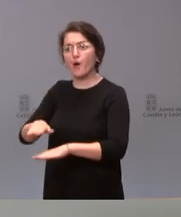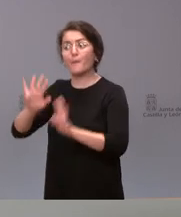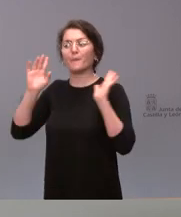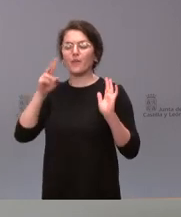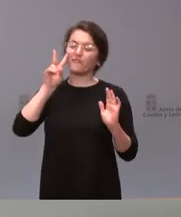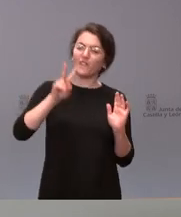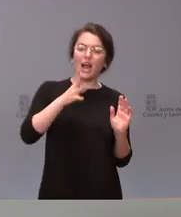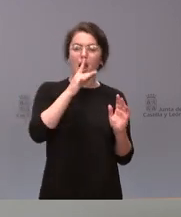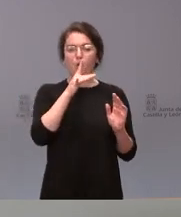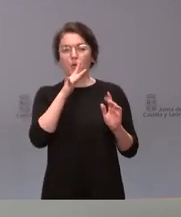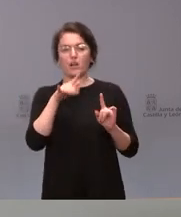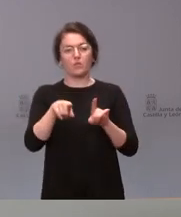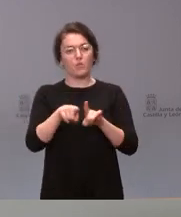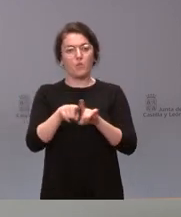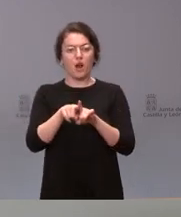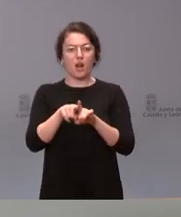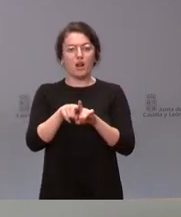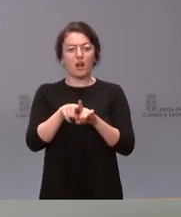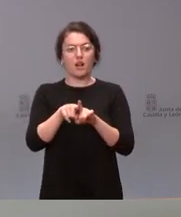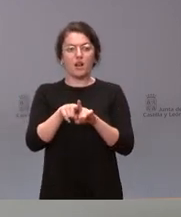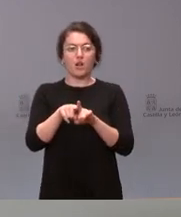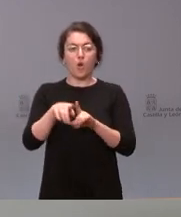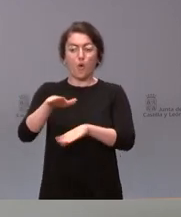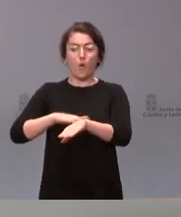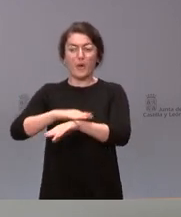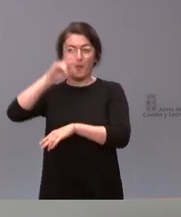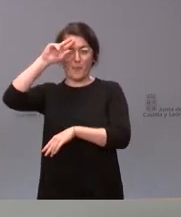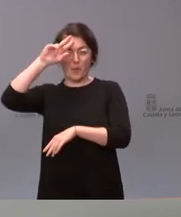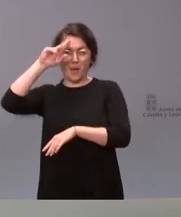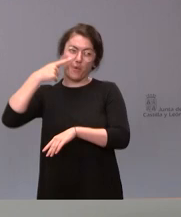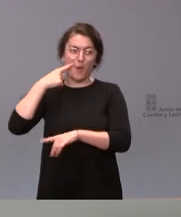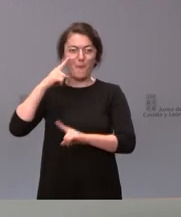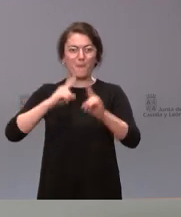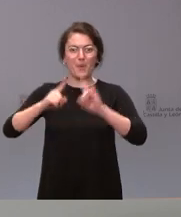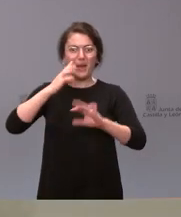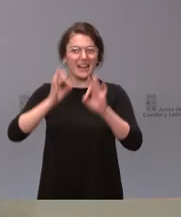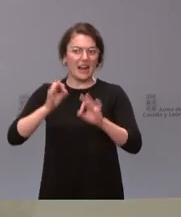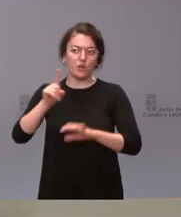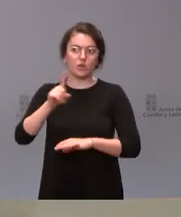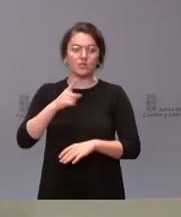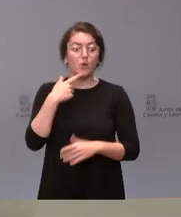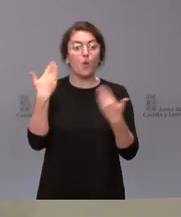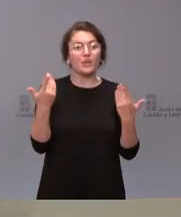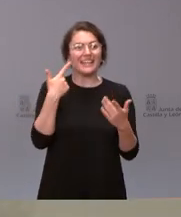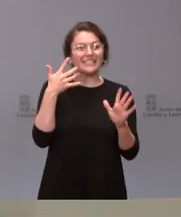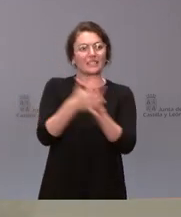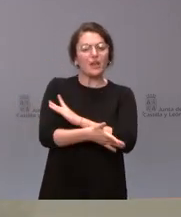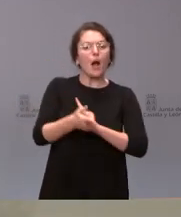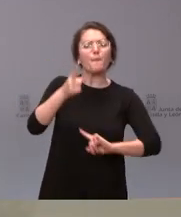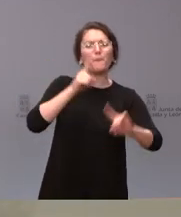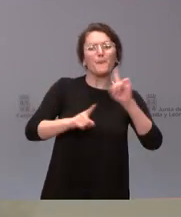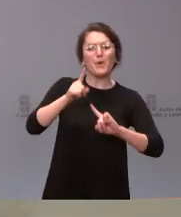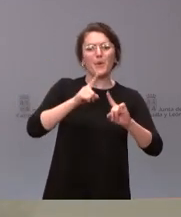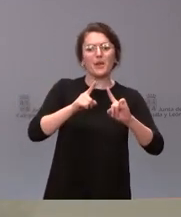que en este momento lo que hay es un gobierno que está más preocupado de otras cosas que de los problemas reales de la gente. O sea, que no es un problema real que haya